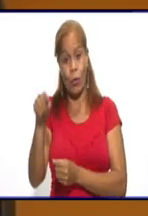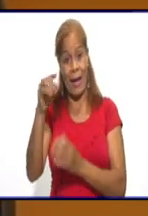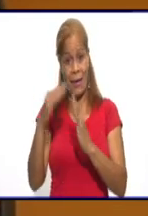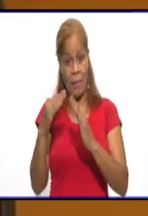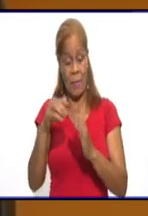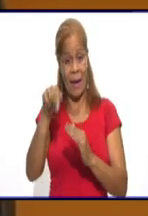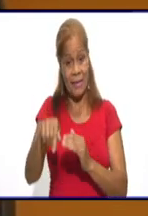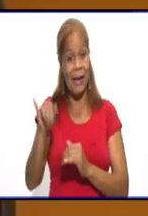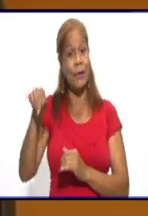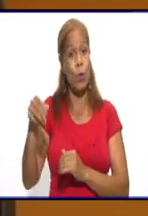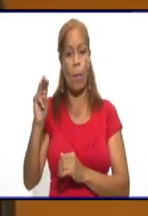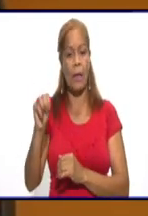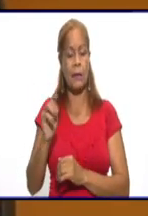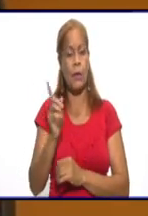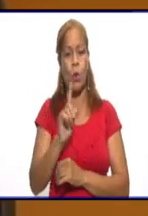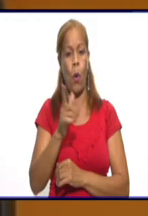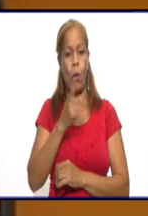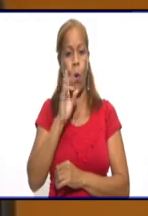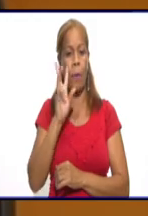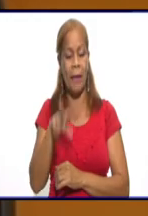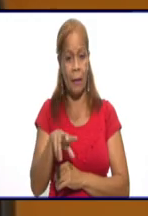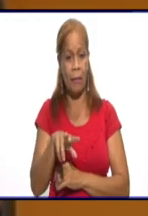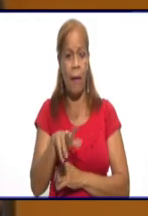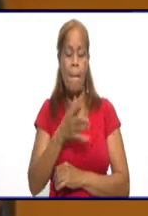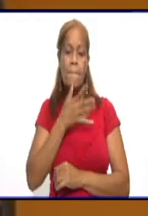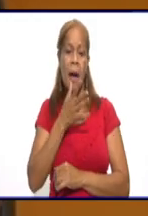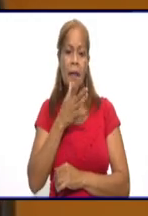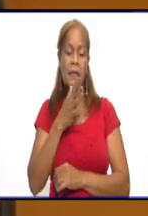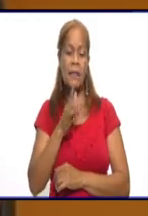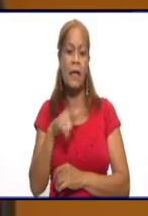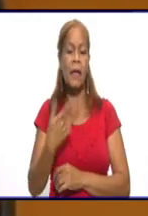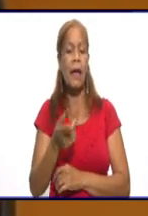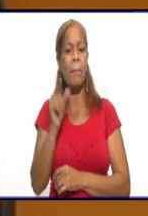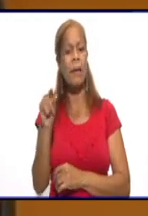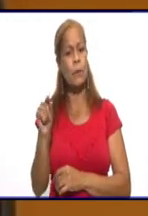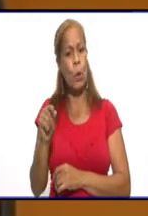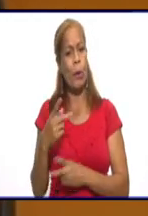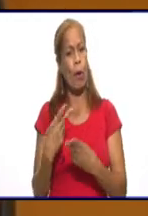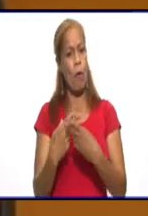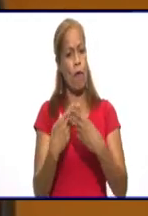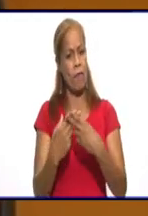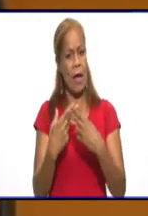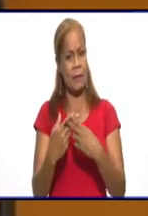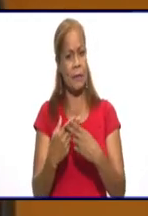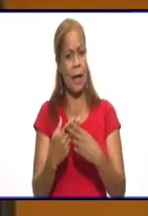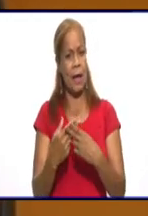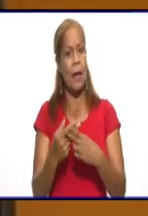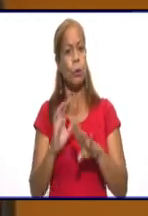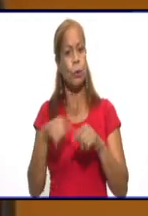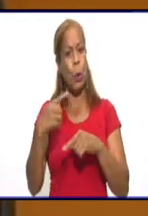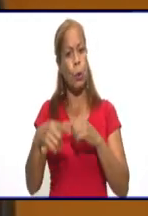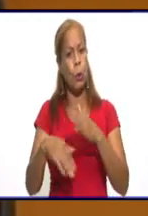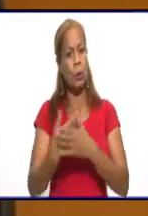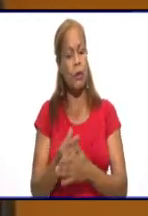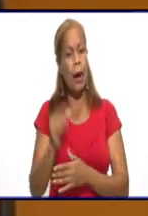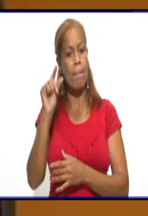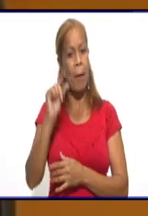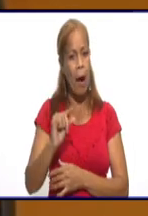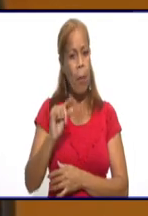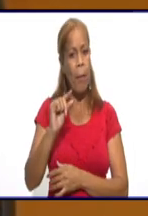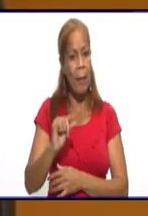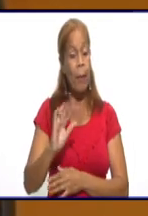personas, me parece que como ven que el número de casos va bajando, piensa que ya estamos en una nueva fase, y no es así.